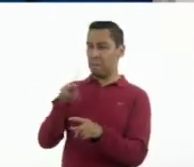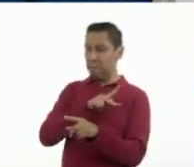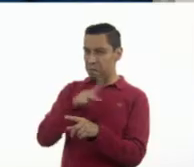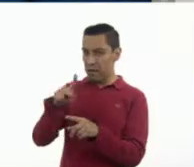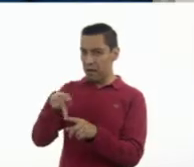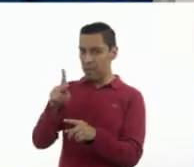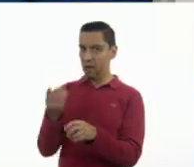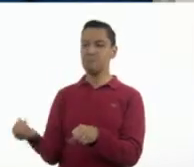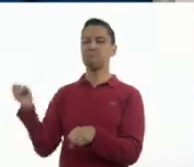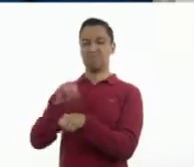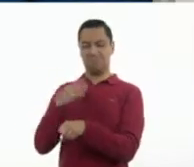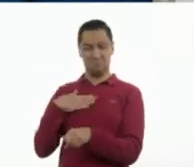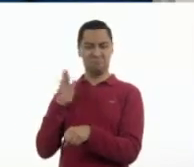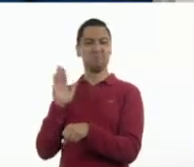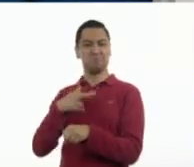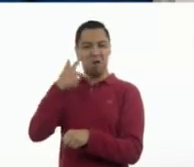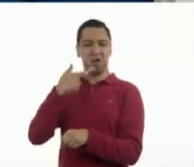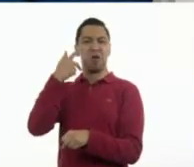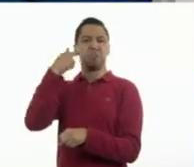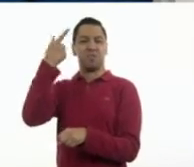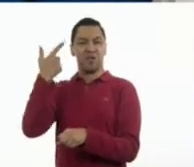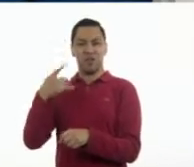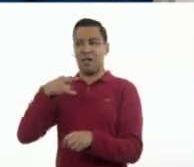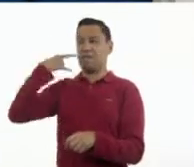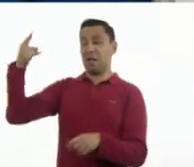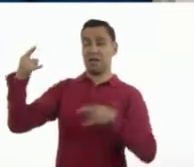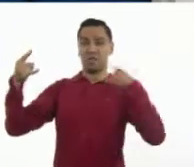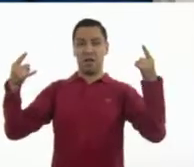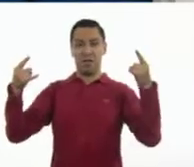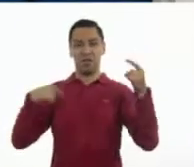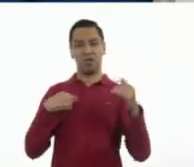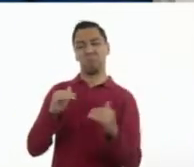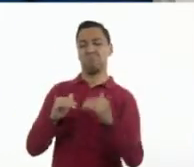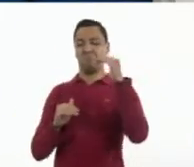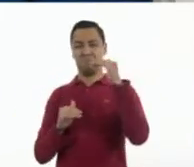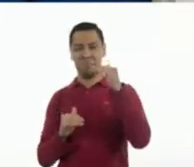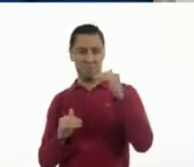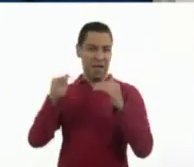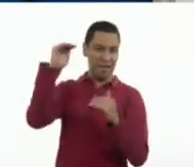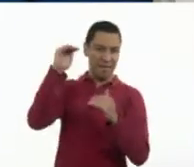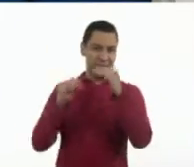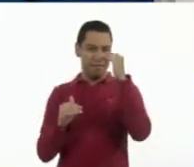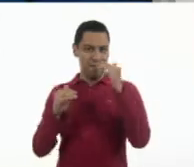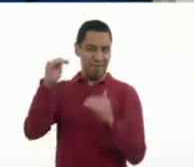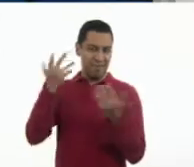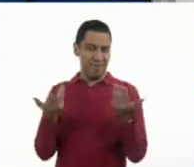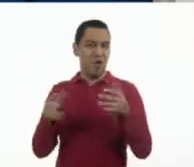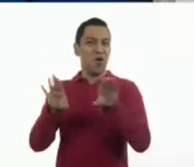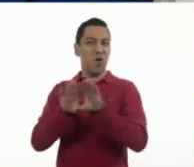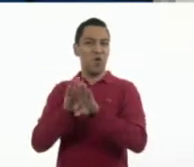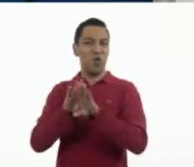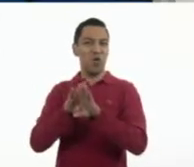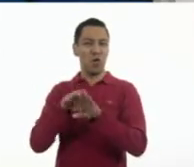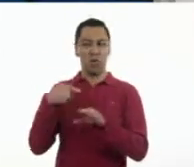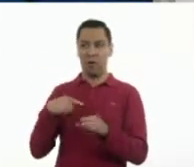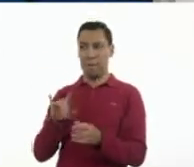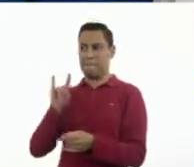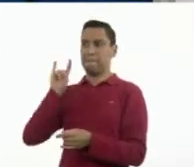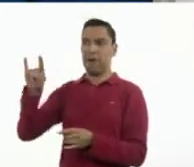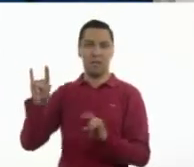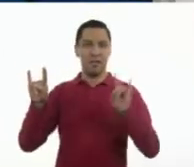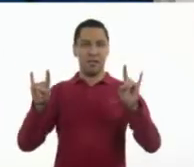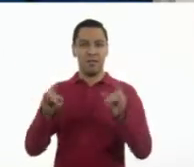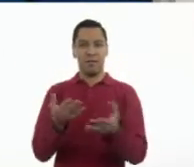adicional. Para distinguirse, digámoslo así, esta es la mejor manera de vender, ¿qué hace diferente mi producto o mi servicio? Así